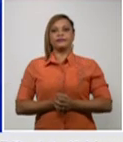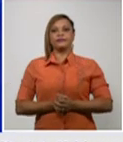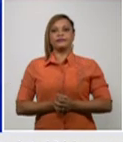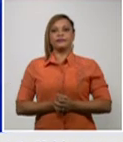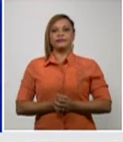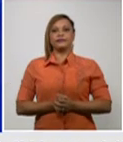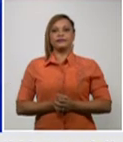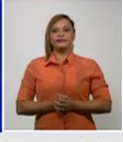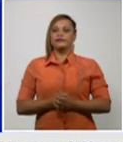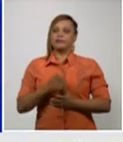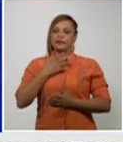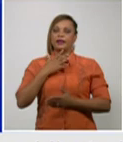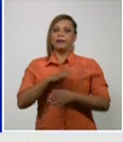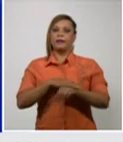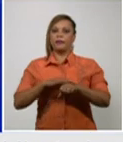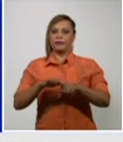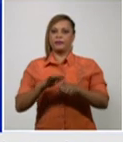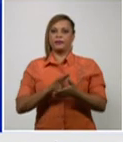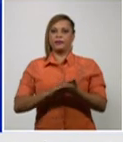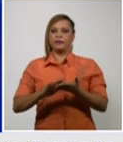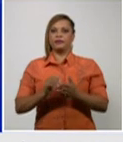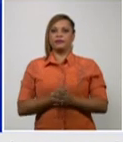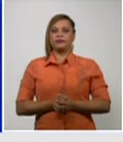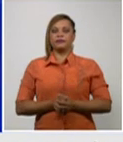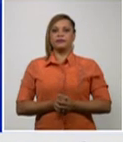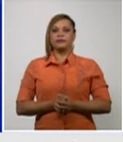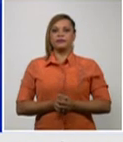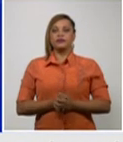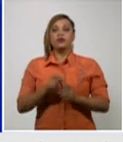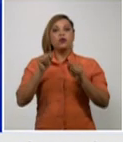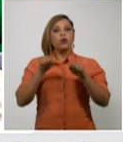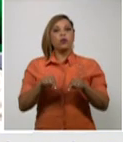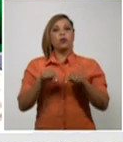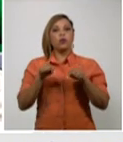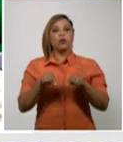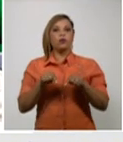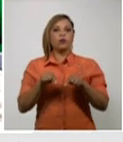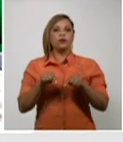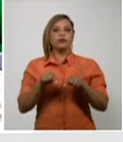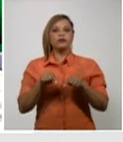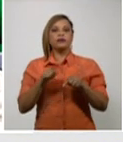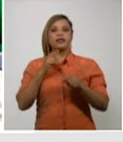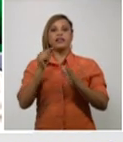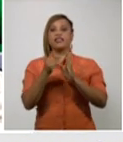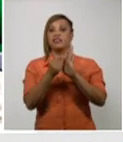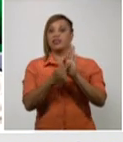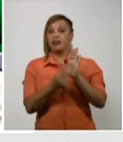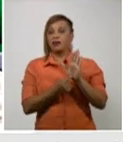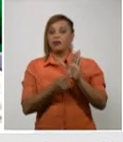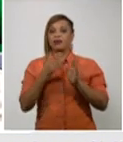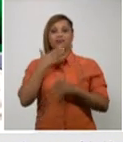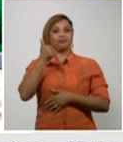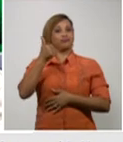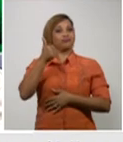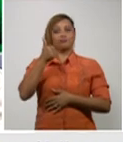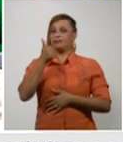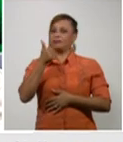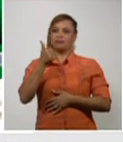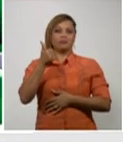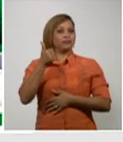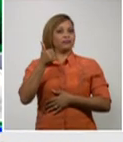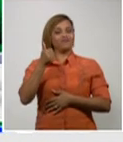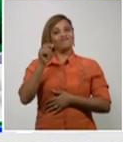Permiso un momentico. Bueno, hoy un día con indicadores no favorables, con resultados no favorables,